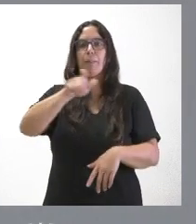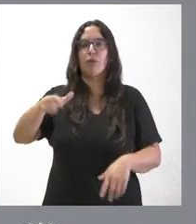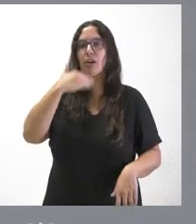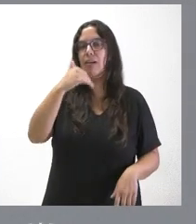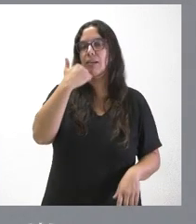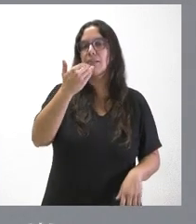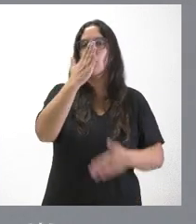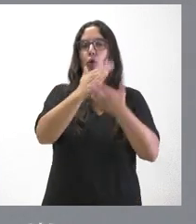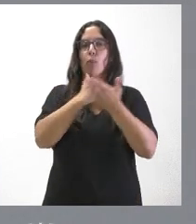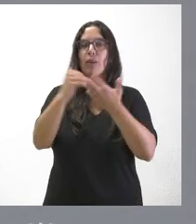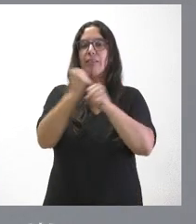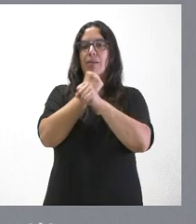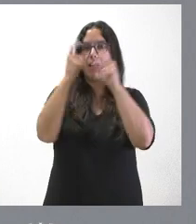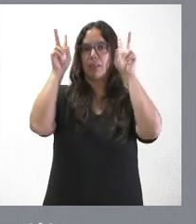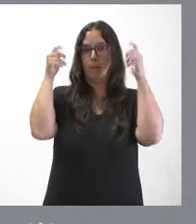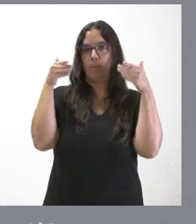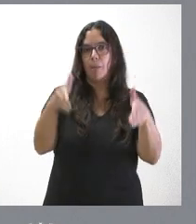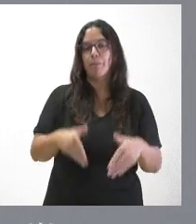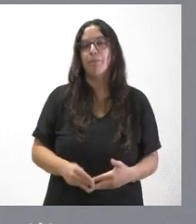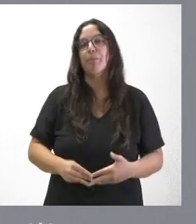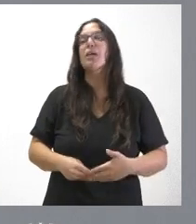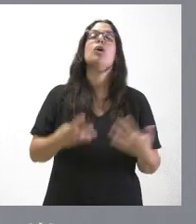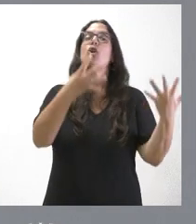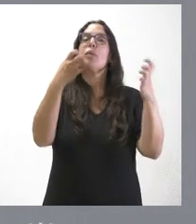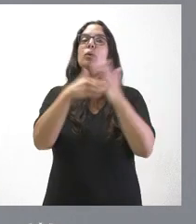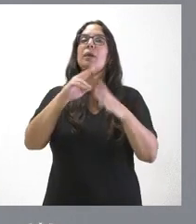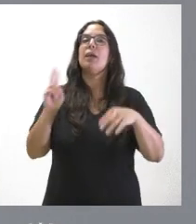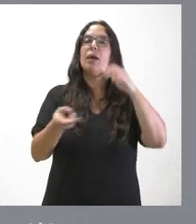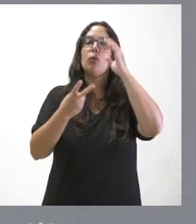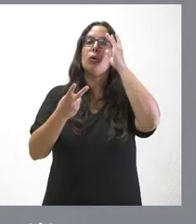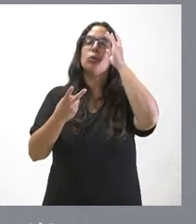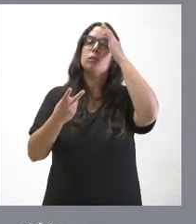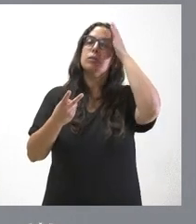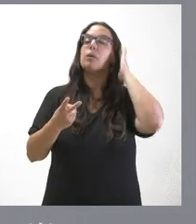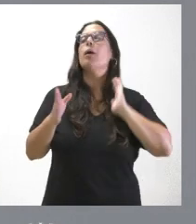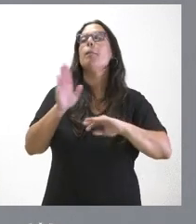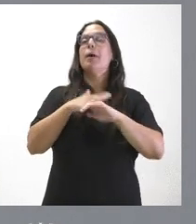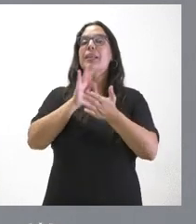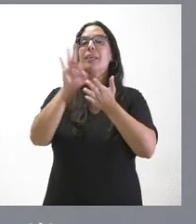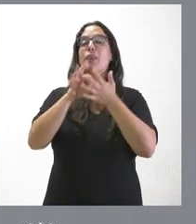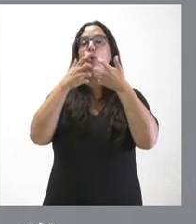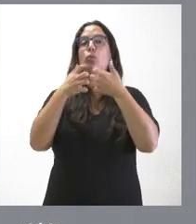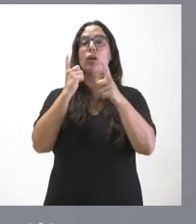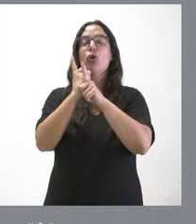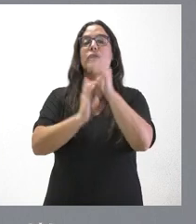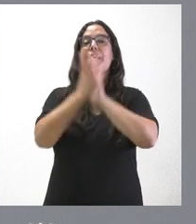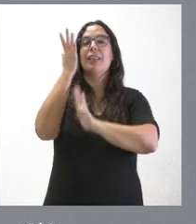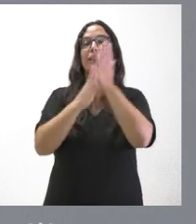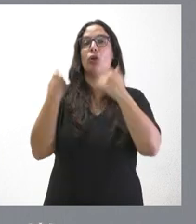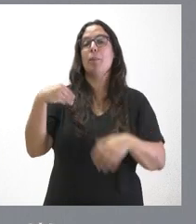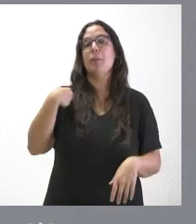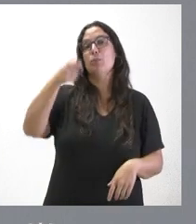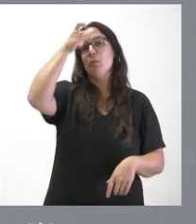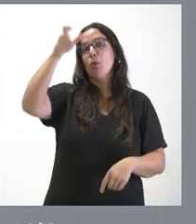nuestra comunidad autónoma que trabajan en materia de extinción de incendios. 900.000 euros para el servicio de lucha contra incendios en la base de febreros de